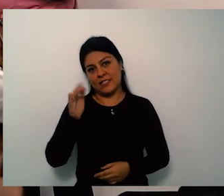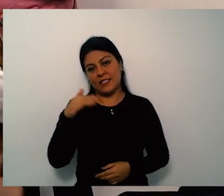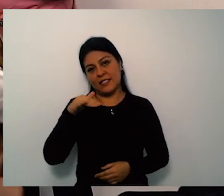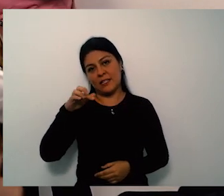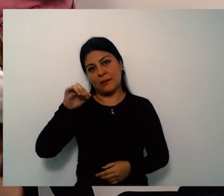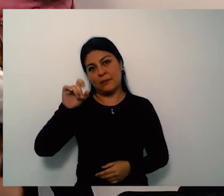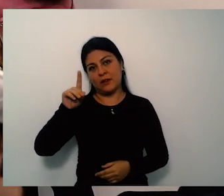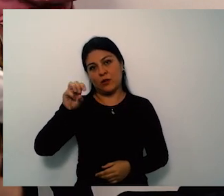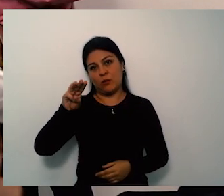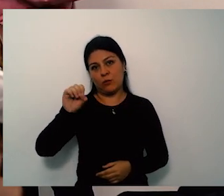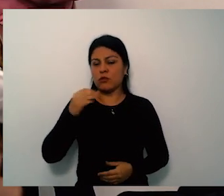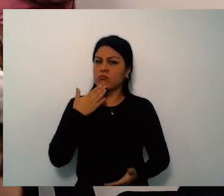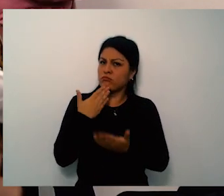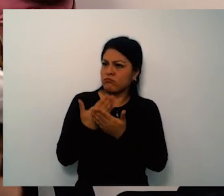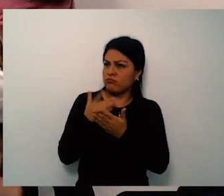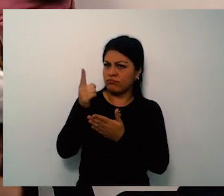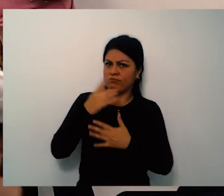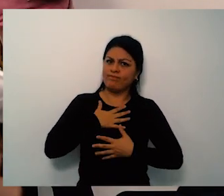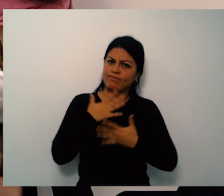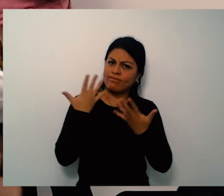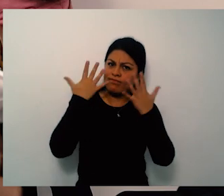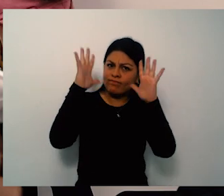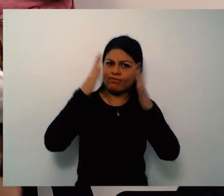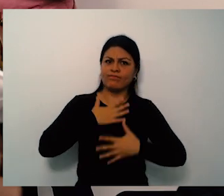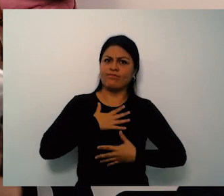la perdón